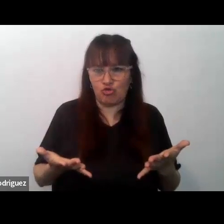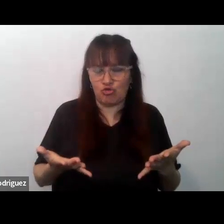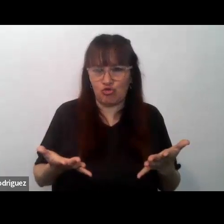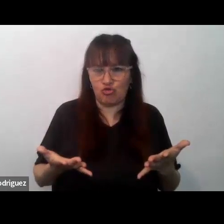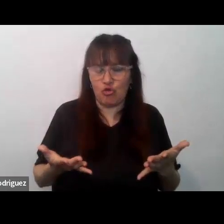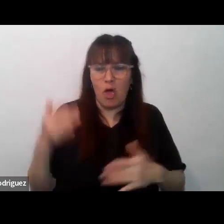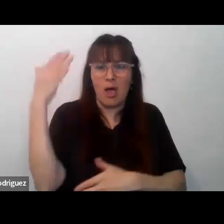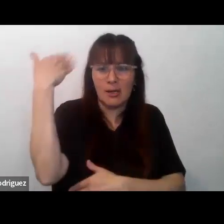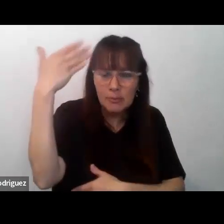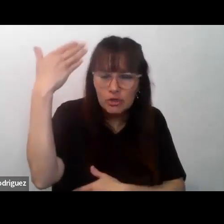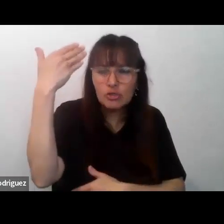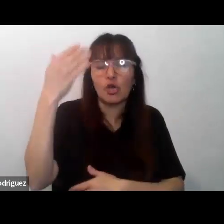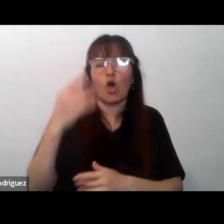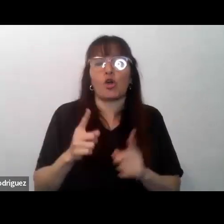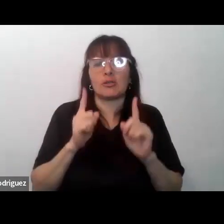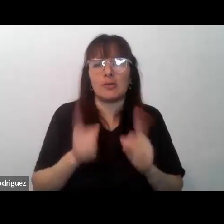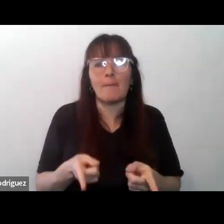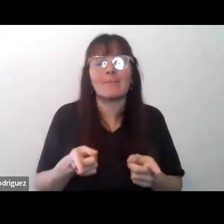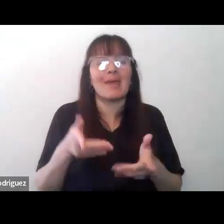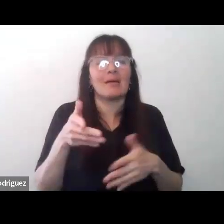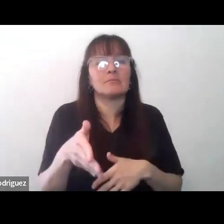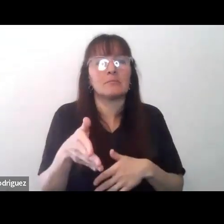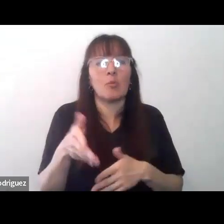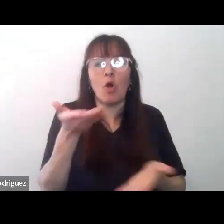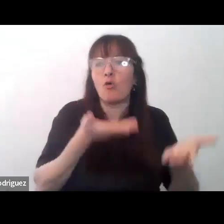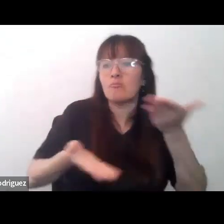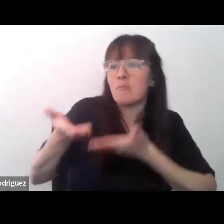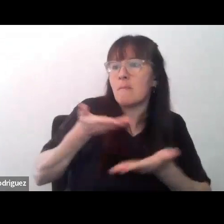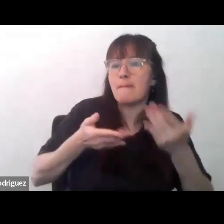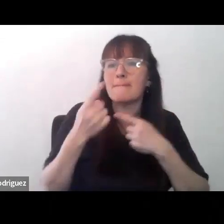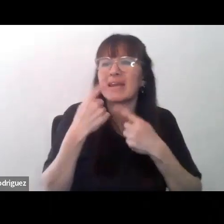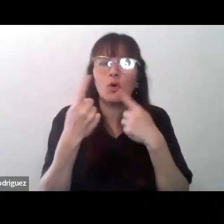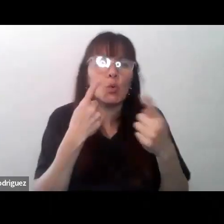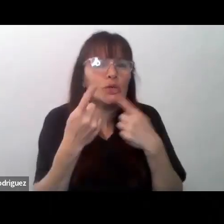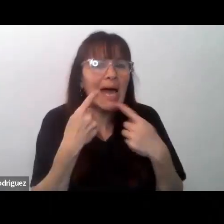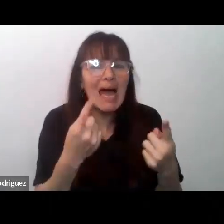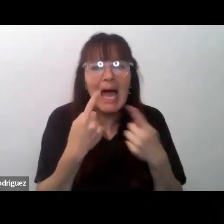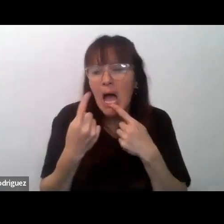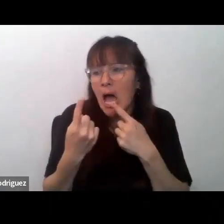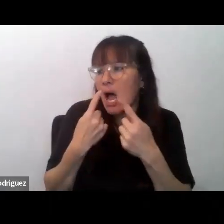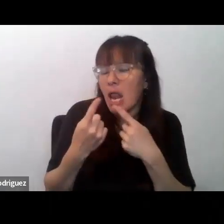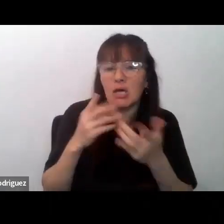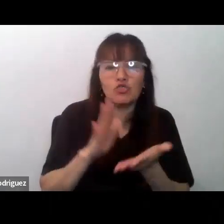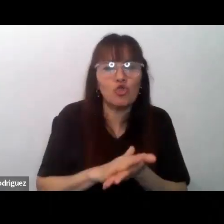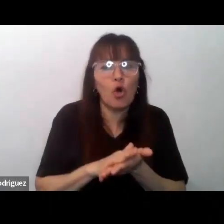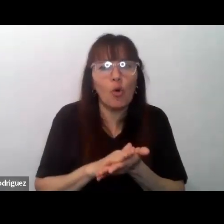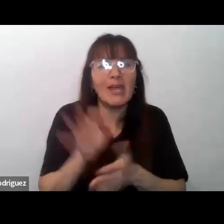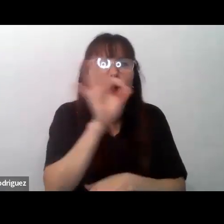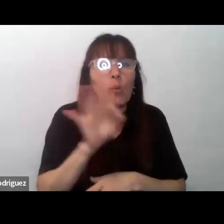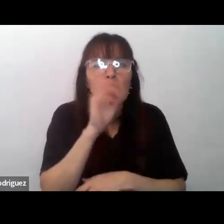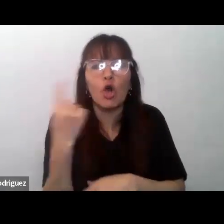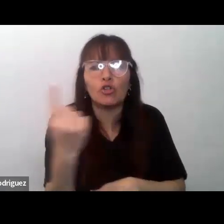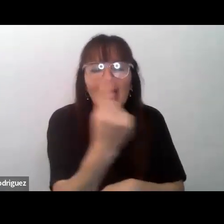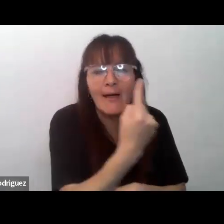exposiciones y el hecho de hacer un feedback reflexivo y crítico con respecto a sus posiciones